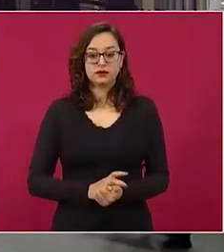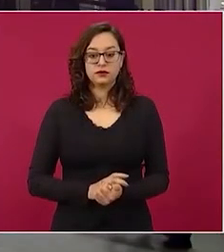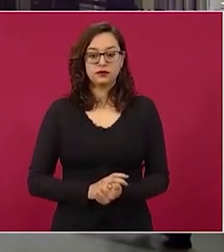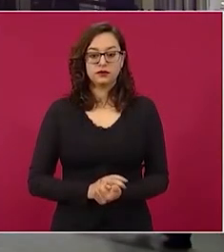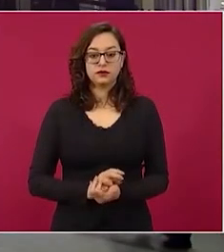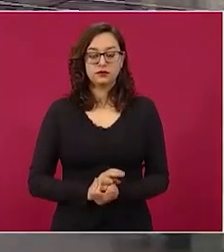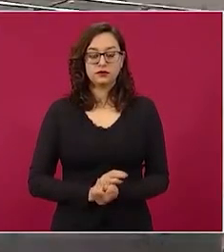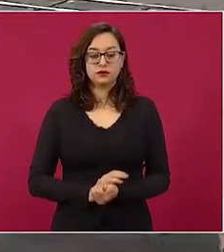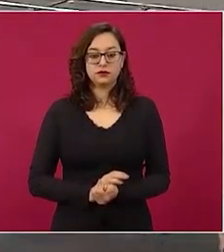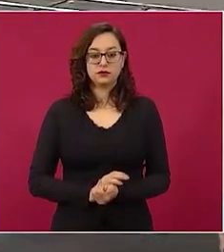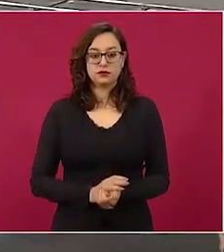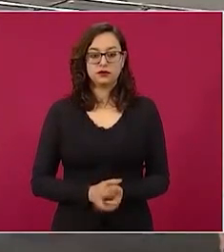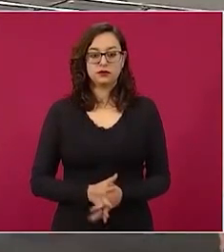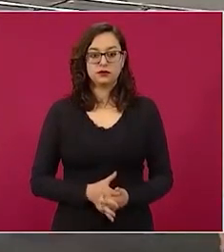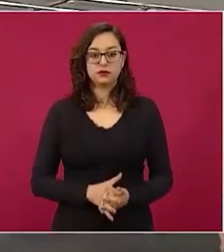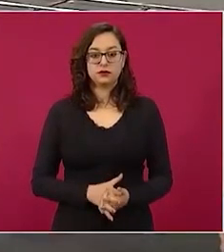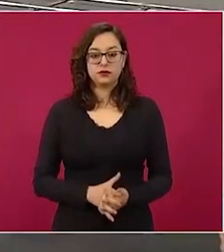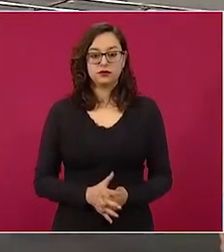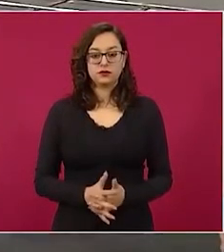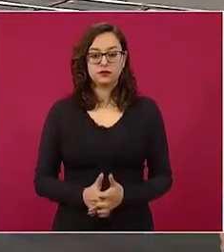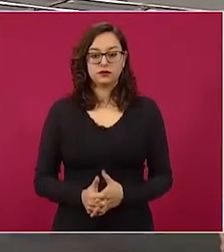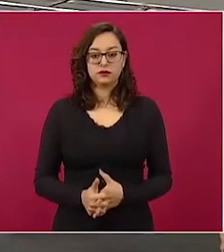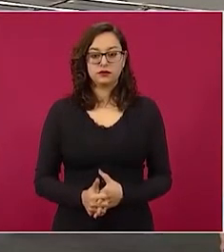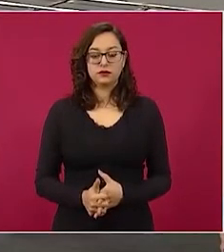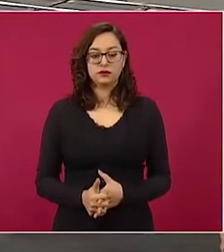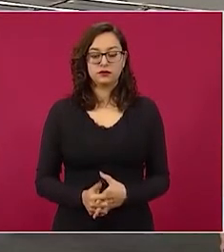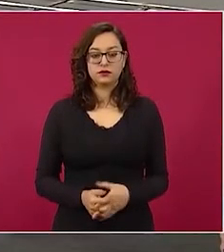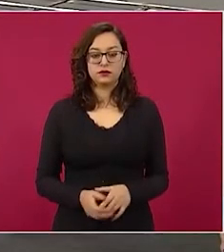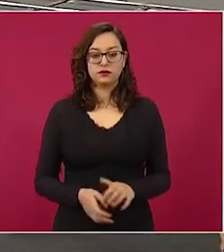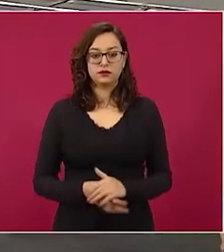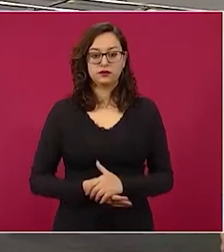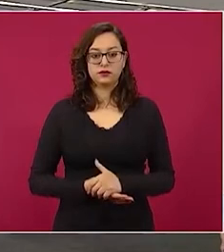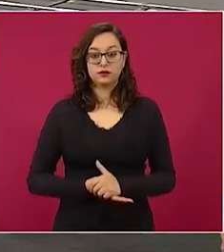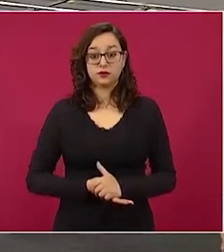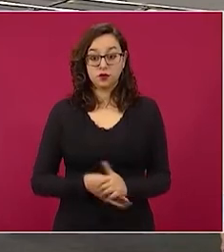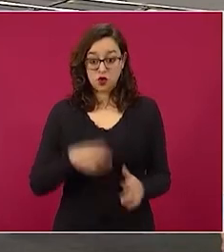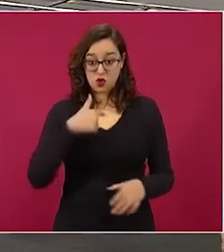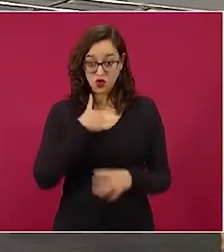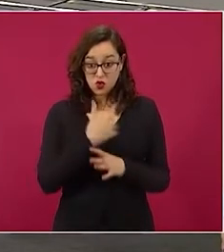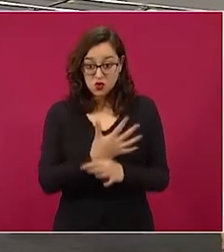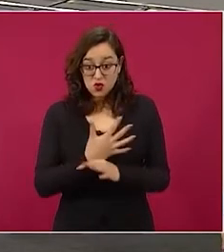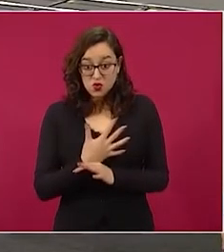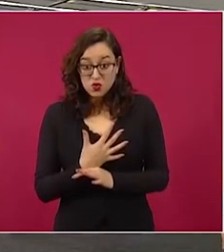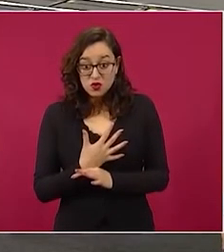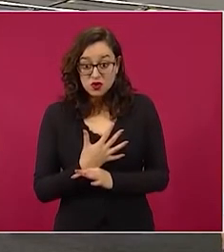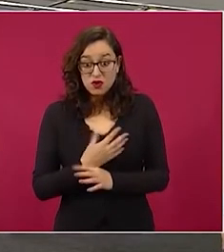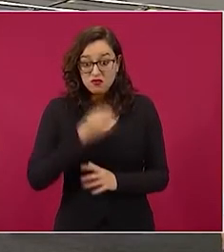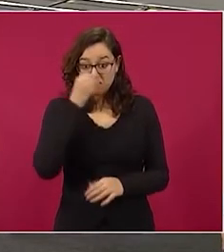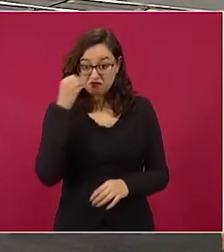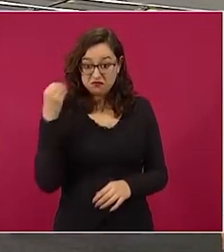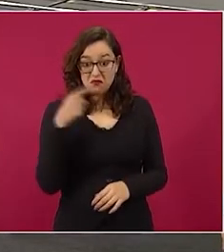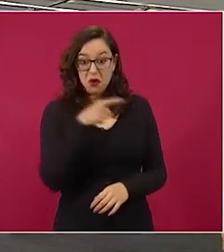no déjala pero yo no dije eso yo no lo culpe